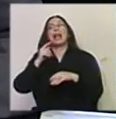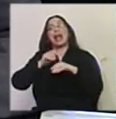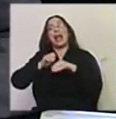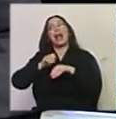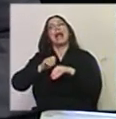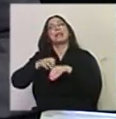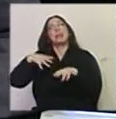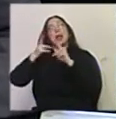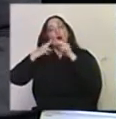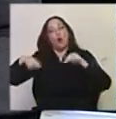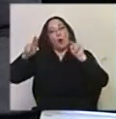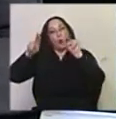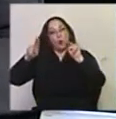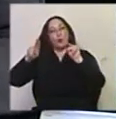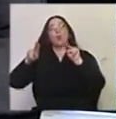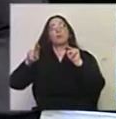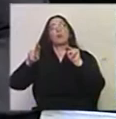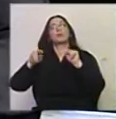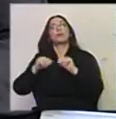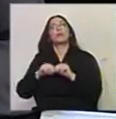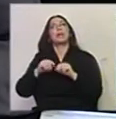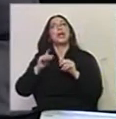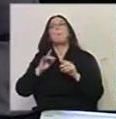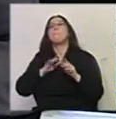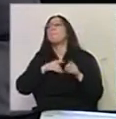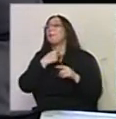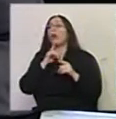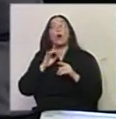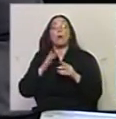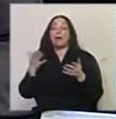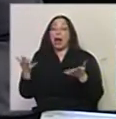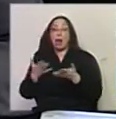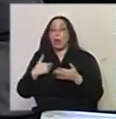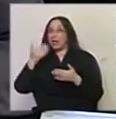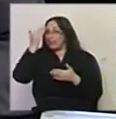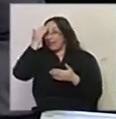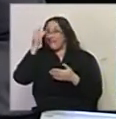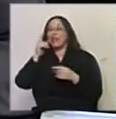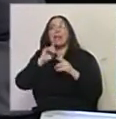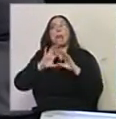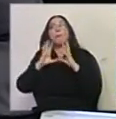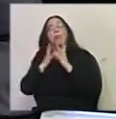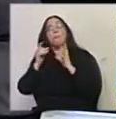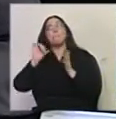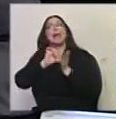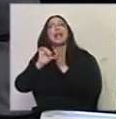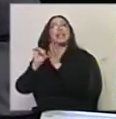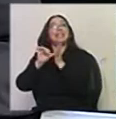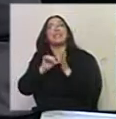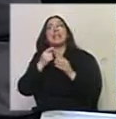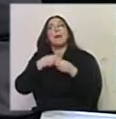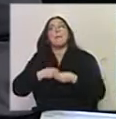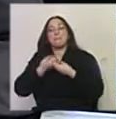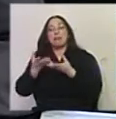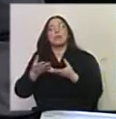han puesto sobre la mesa. Pero hasta donde sé, no hay ningún país que ya haya expresado en una ley